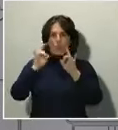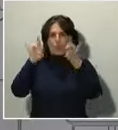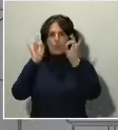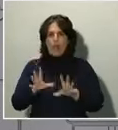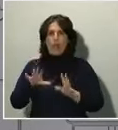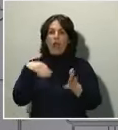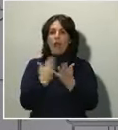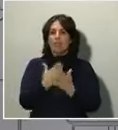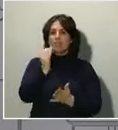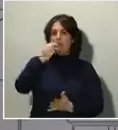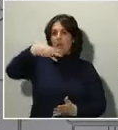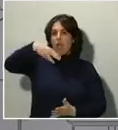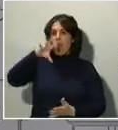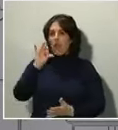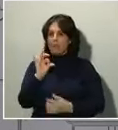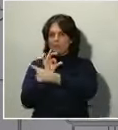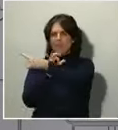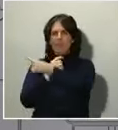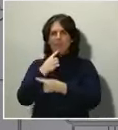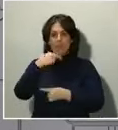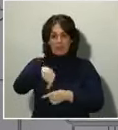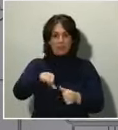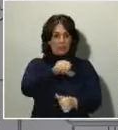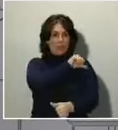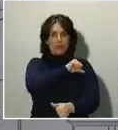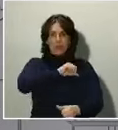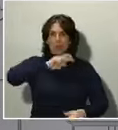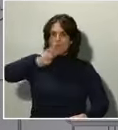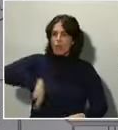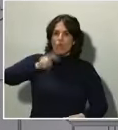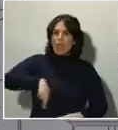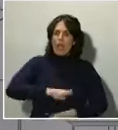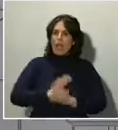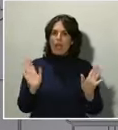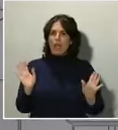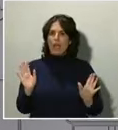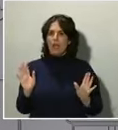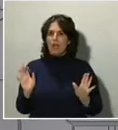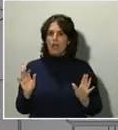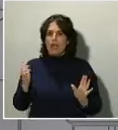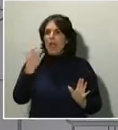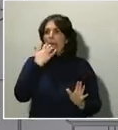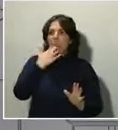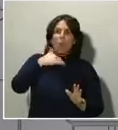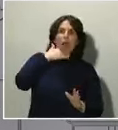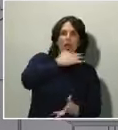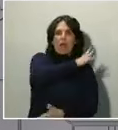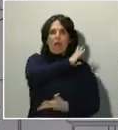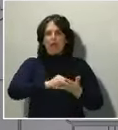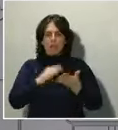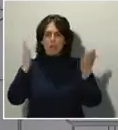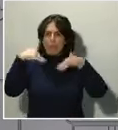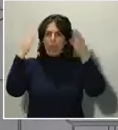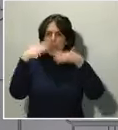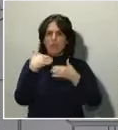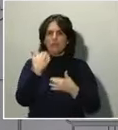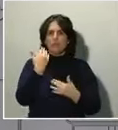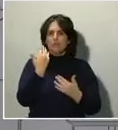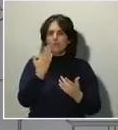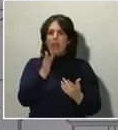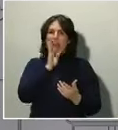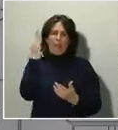reconoce que carece de precedentes. Nadie, lo manifesté hace muy pocos días, posee un manual de instrucciones infalible